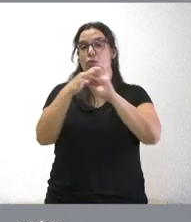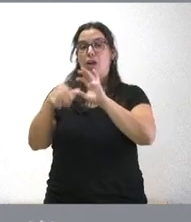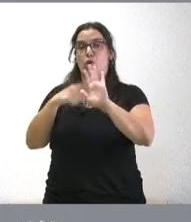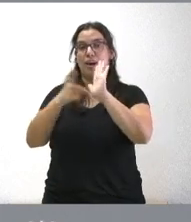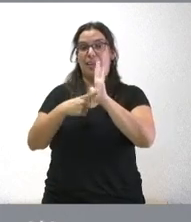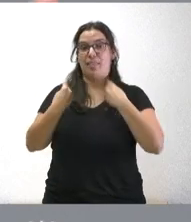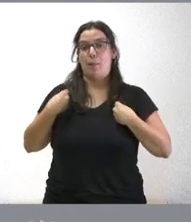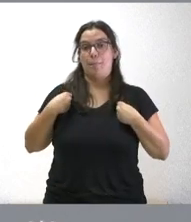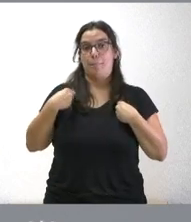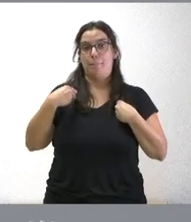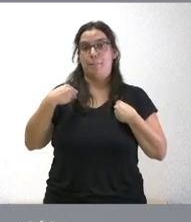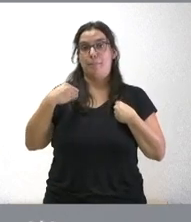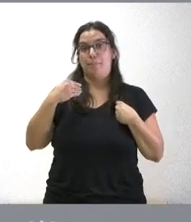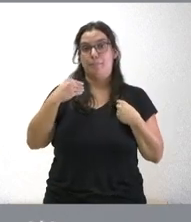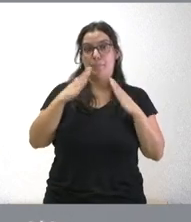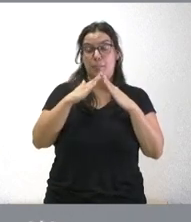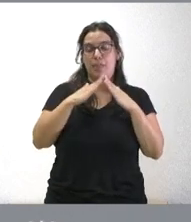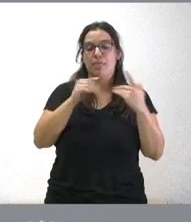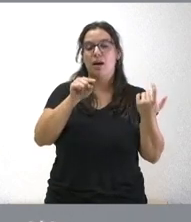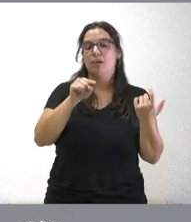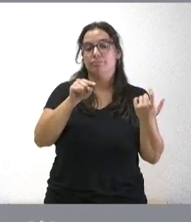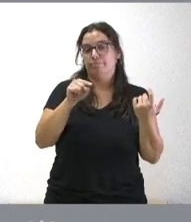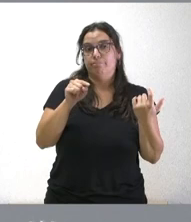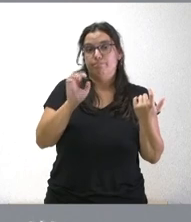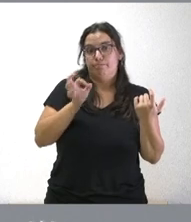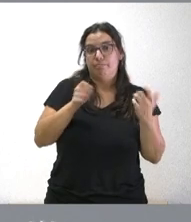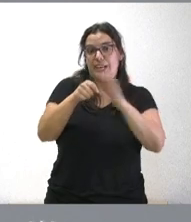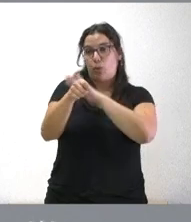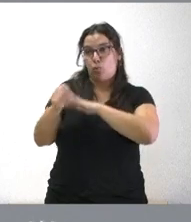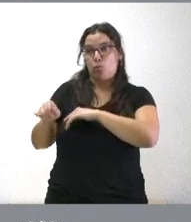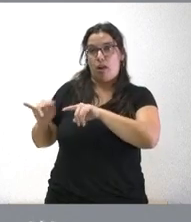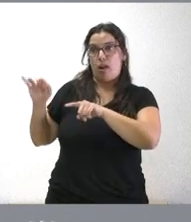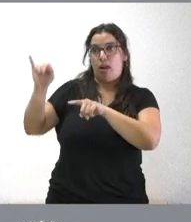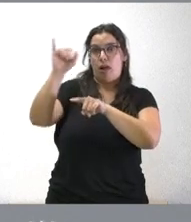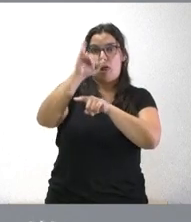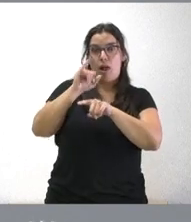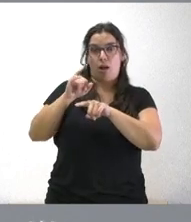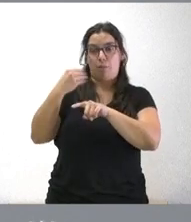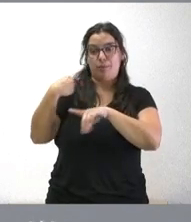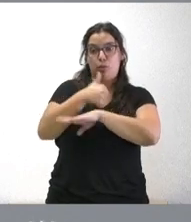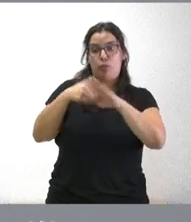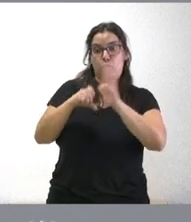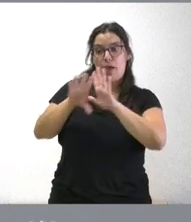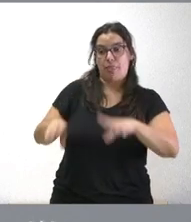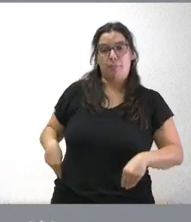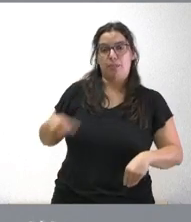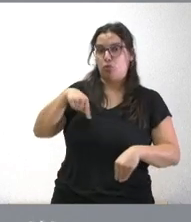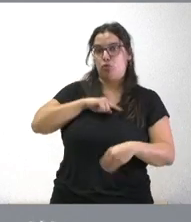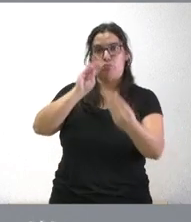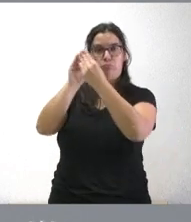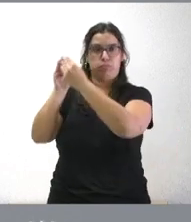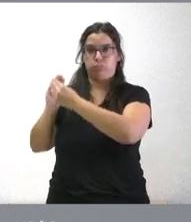se ven refrendados de una u otra forma por los recursos que han sido admitidos a trámite en el tribunal constitucional